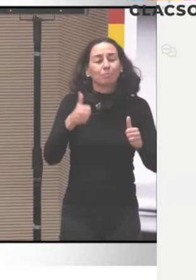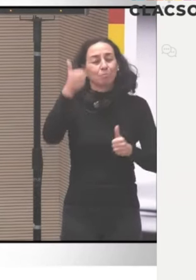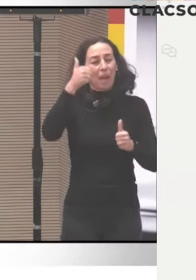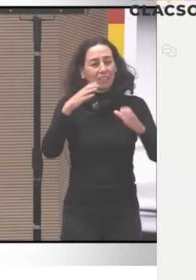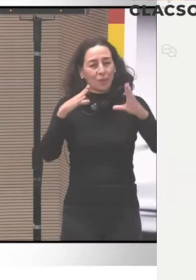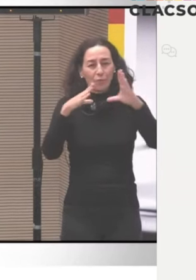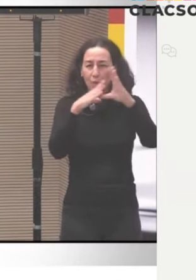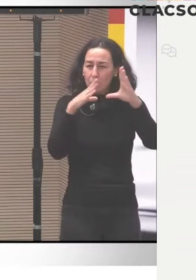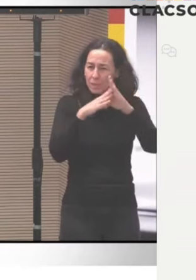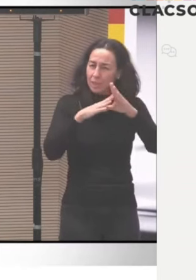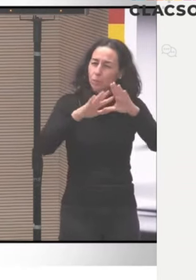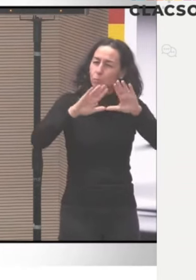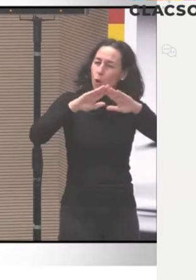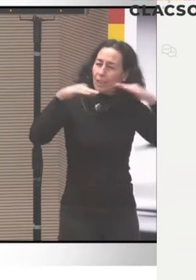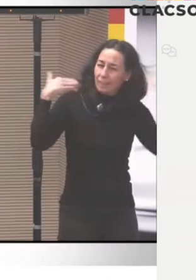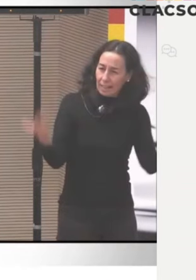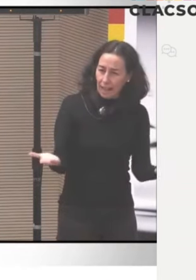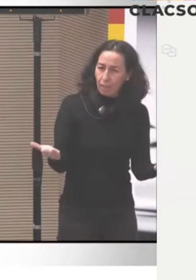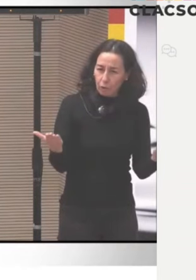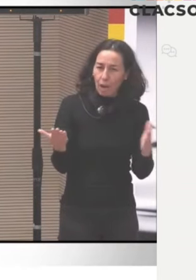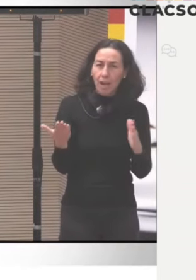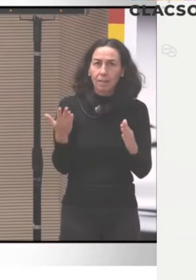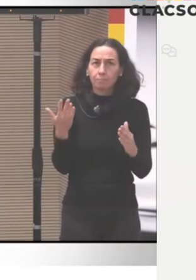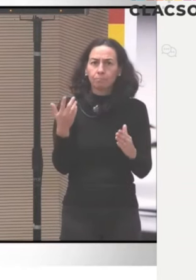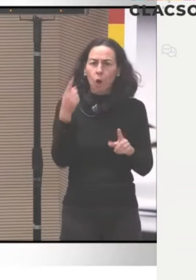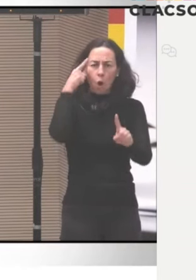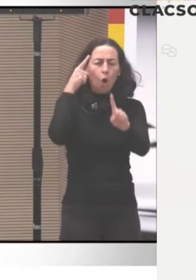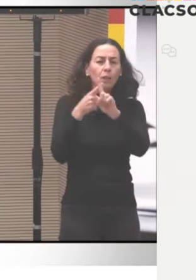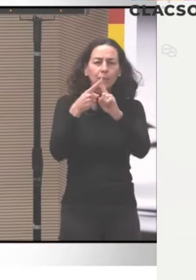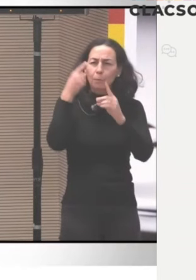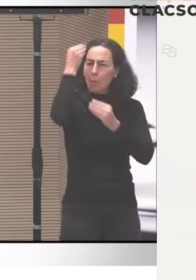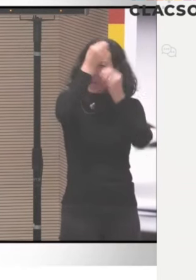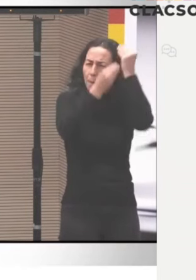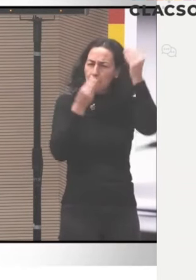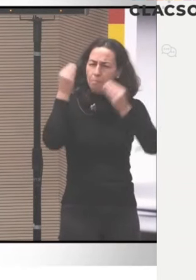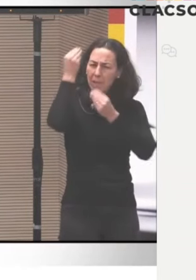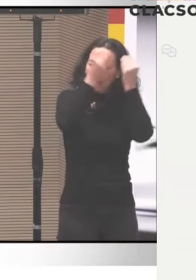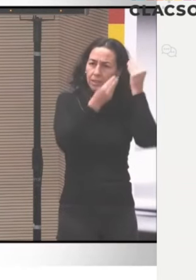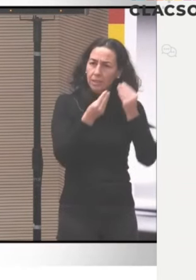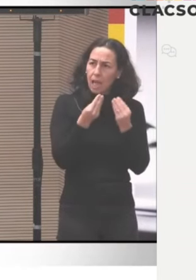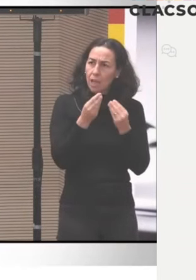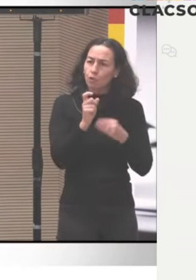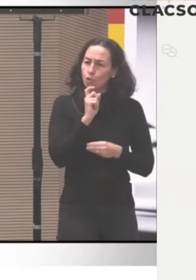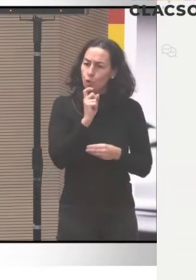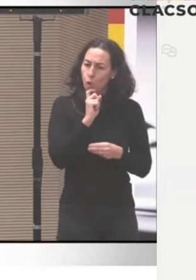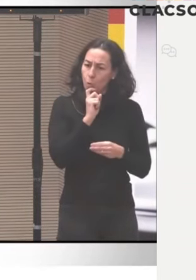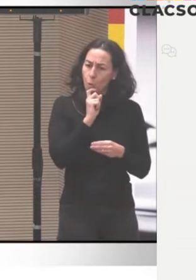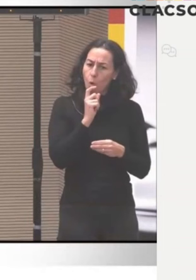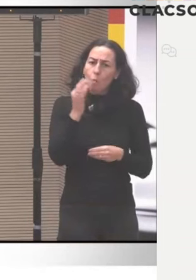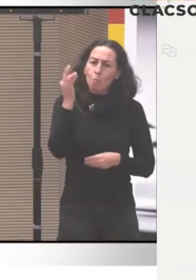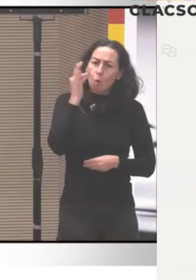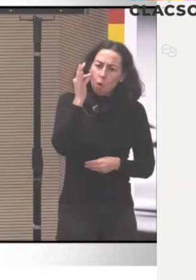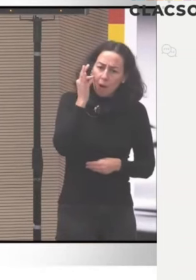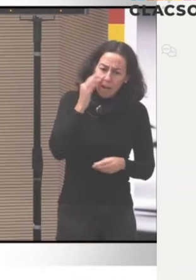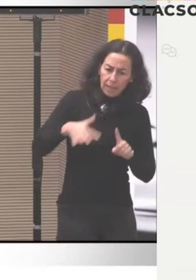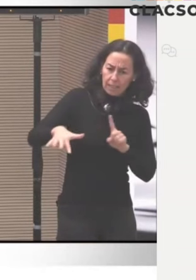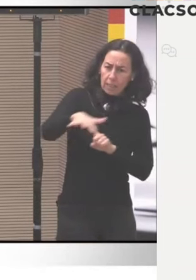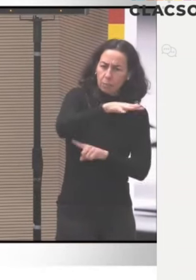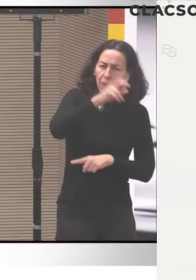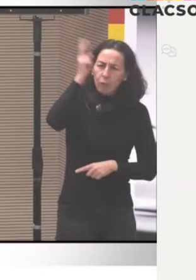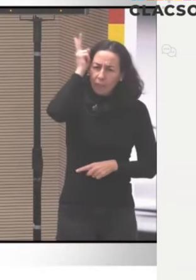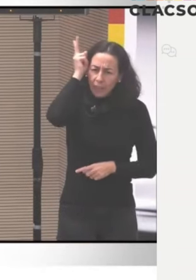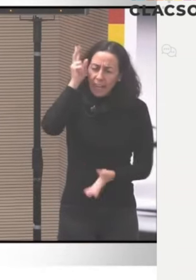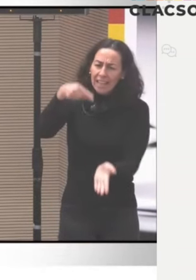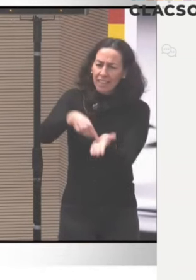digamos, una pauta política dentro del movimiento de mujeres indígenas, dentro del movimiento de mujeres